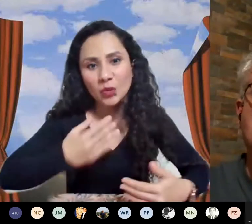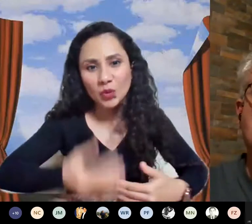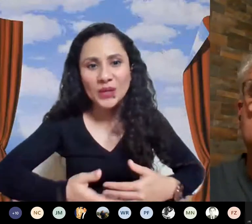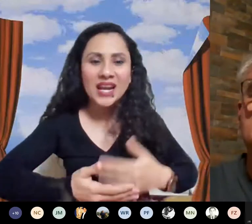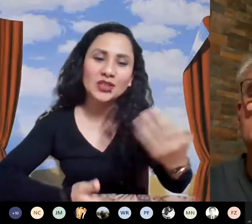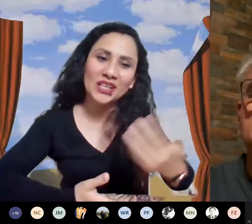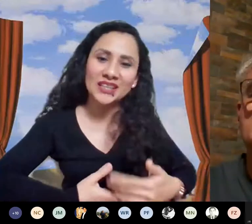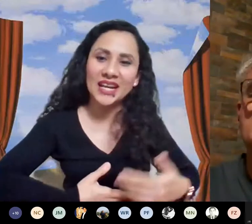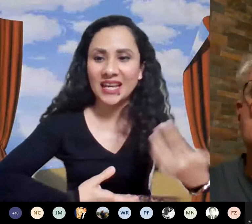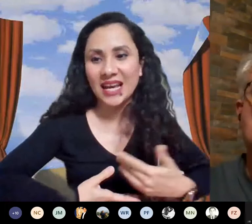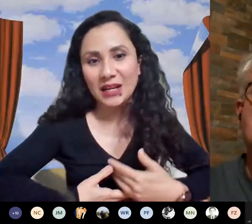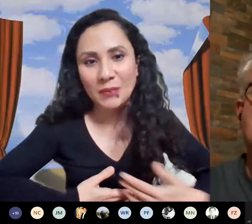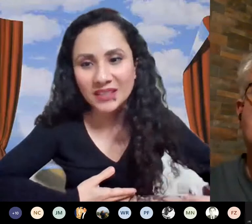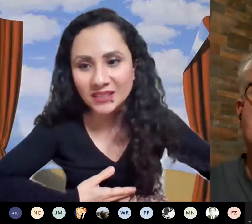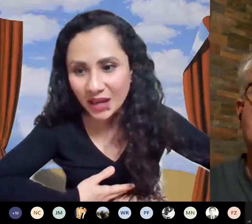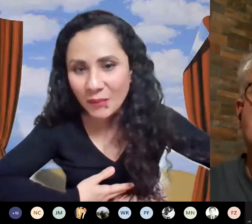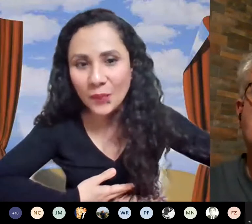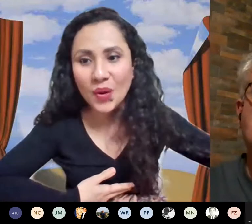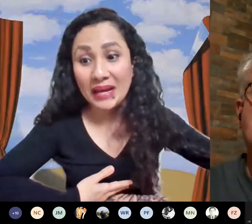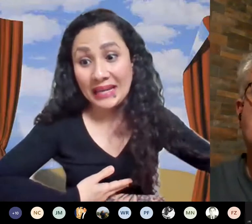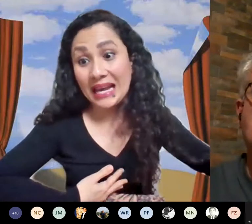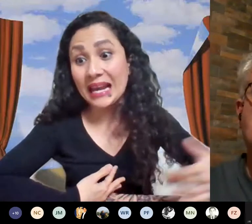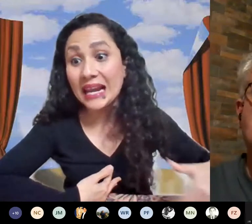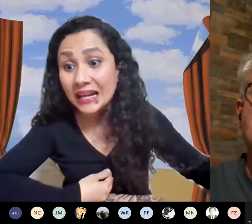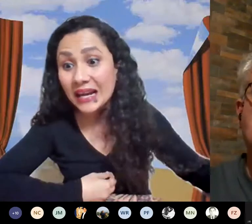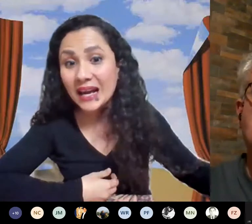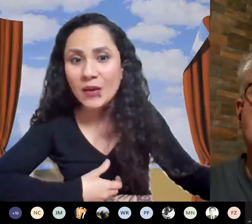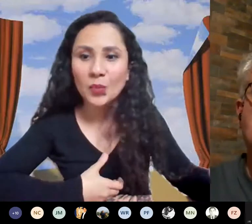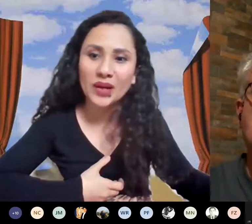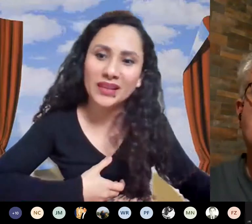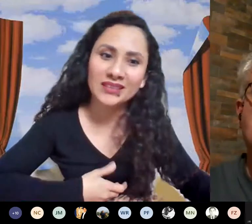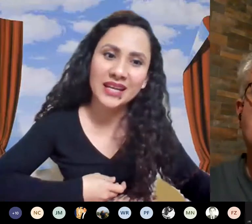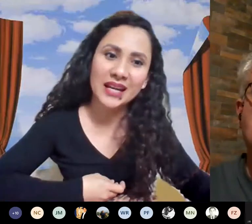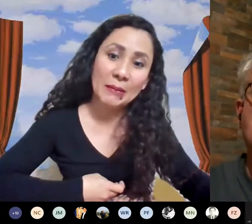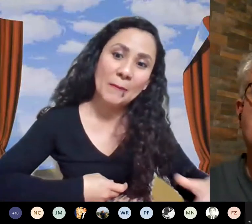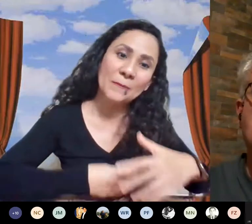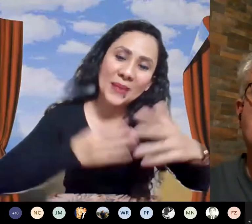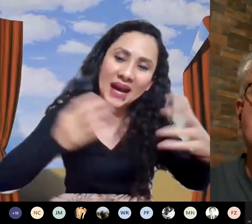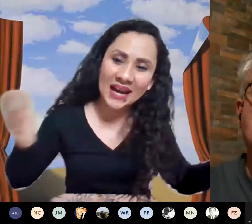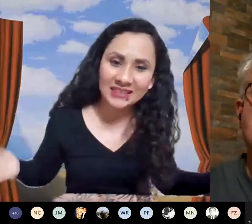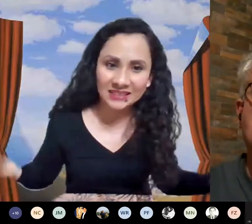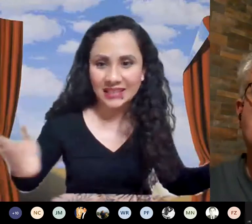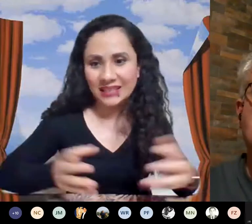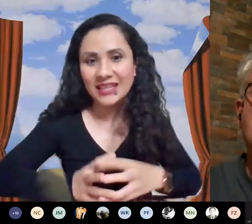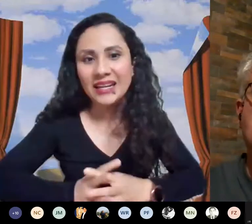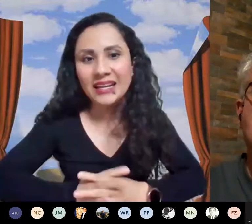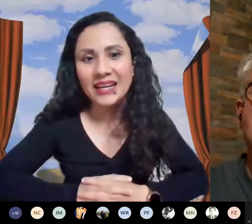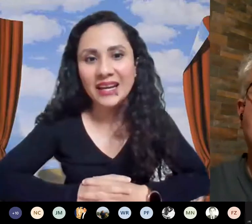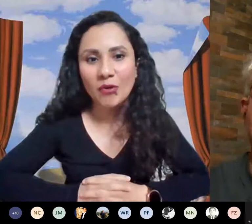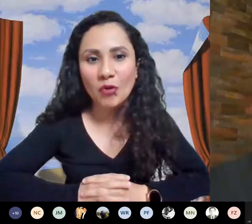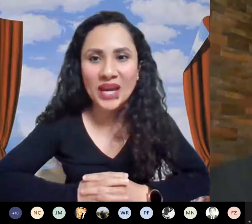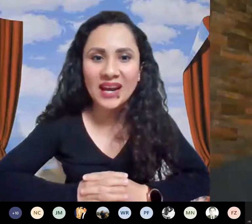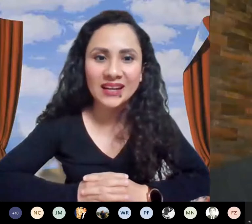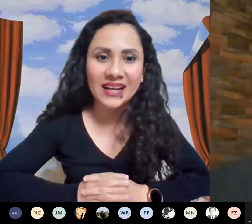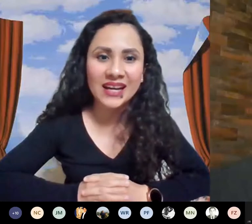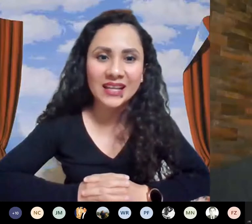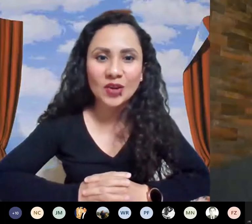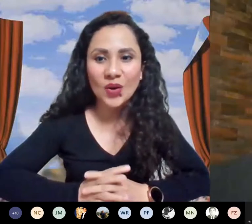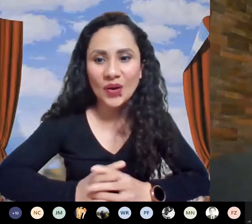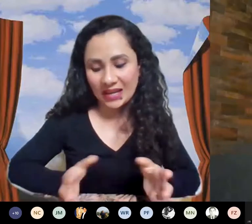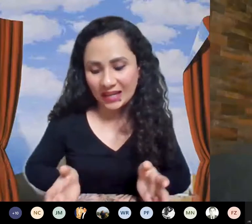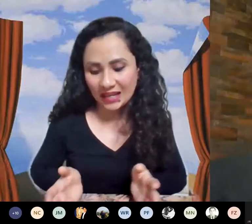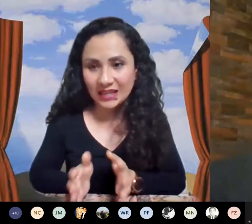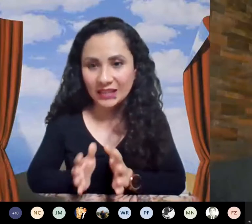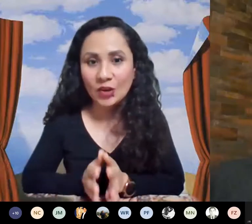para que la obtuviera yo tendría que darle más tiempo que a la larga puede ser más del que hubiera